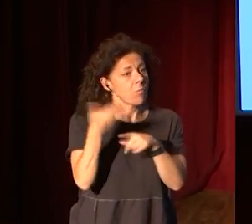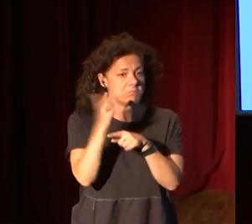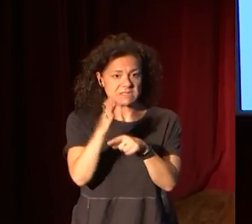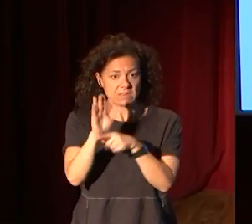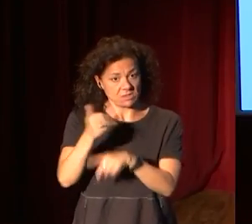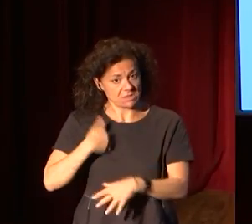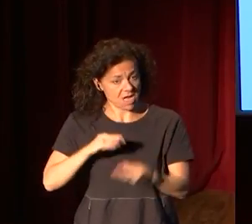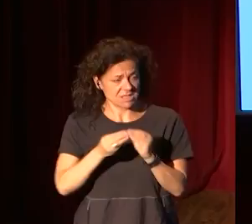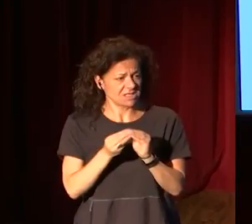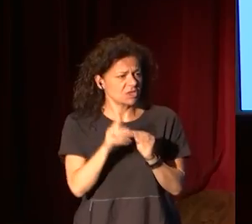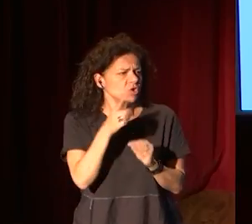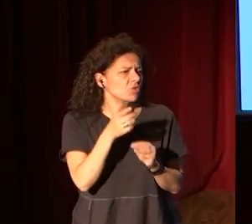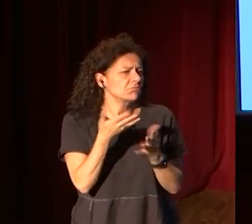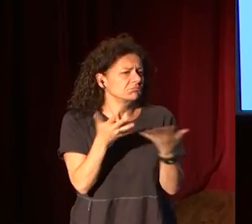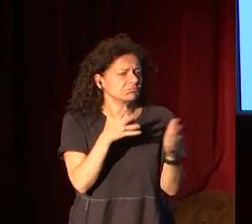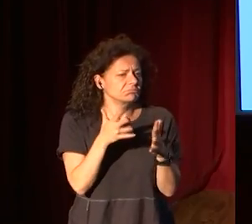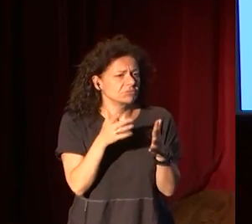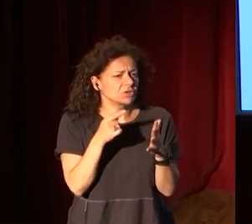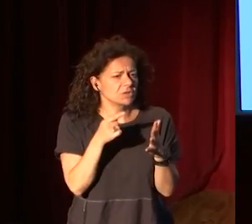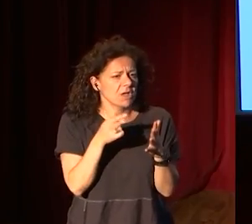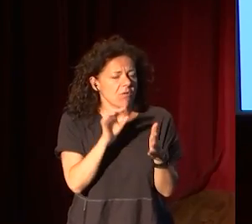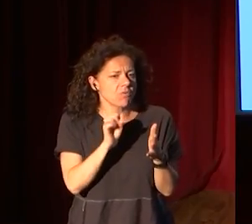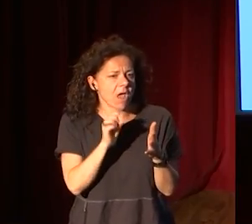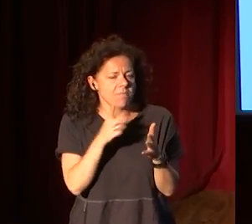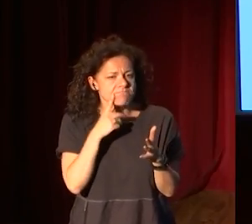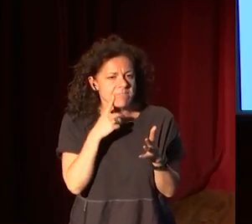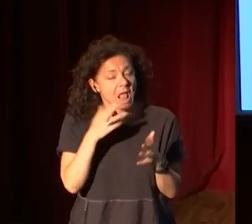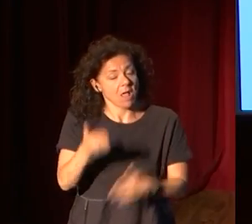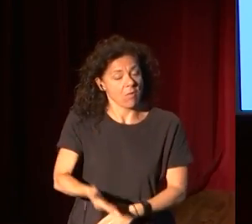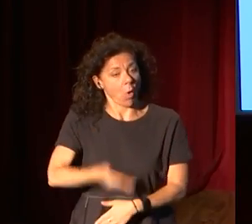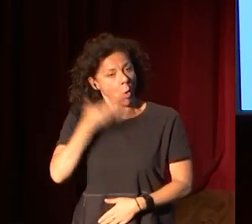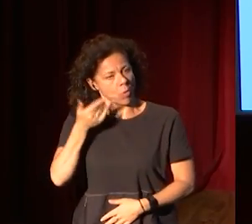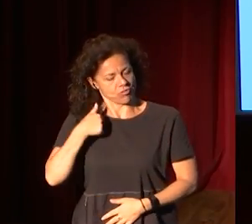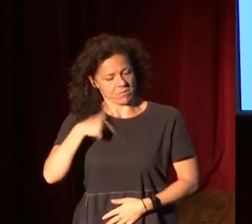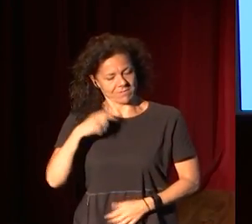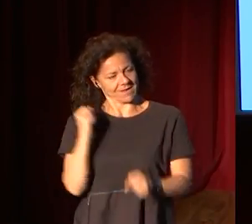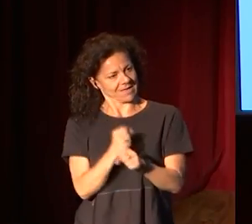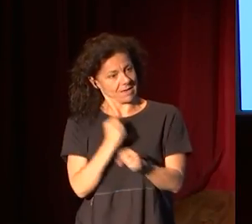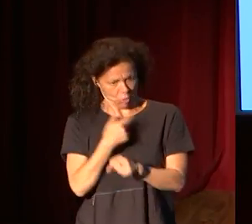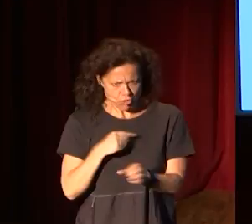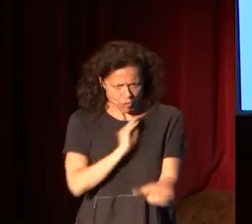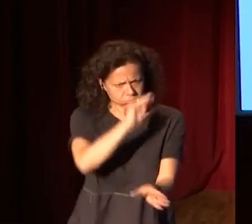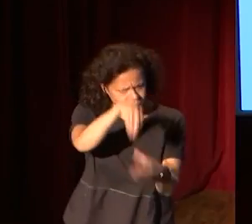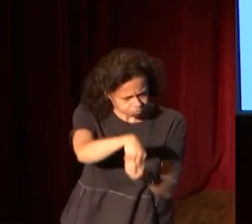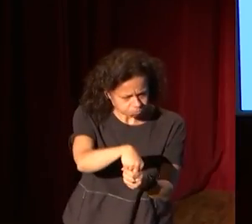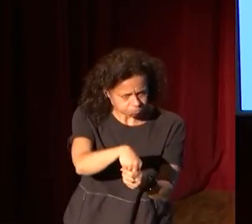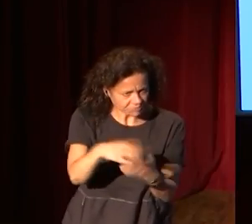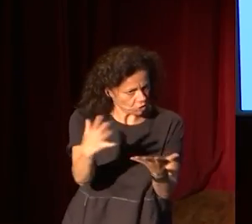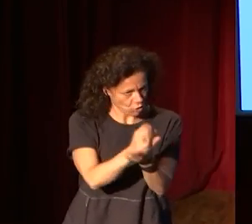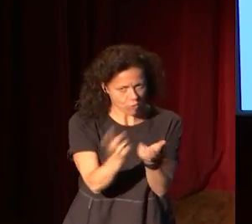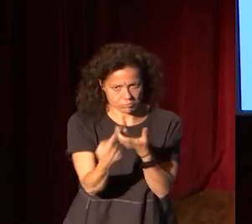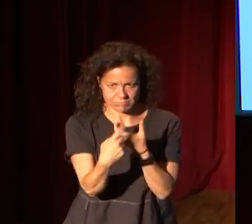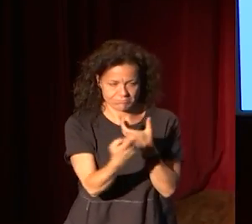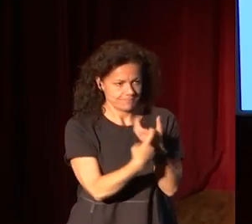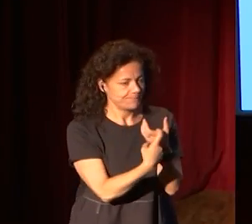Es una pequeña hoguera de las vanidades profesionales, ¿vale? De la que soy partícipe y todos lo somos. Bien.